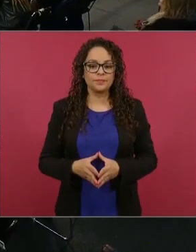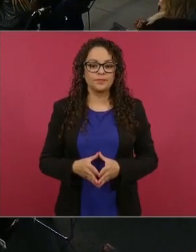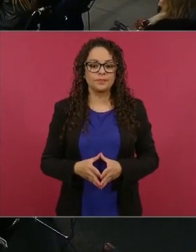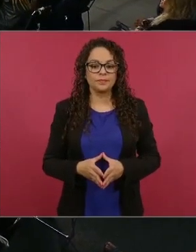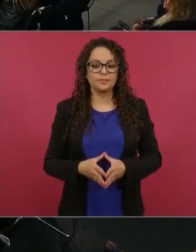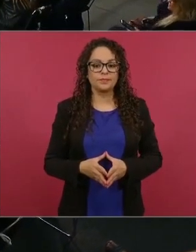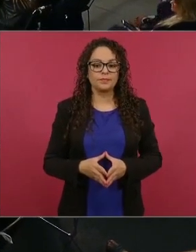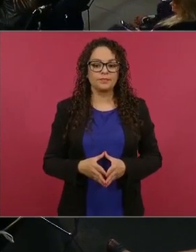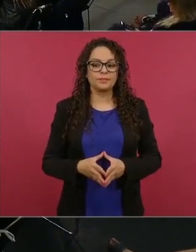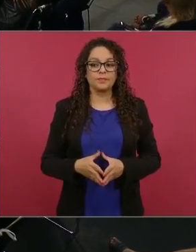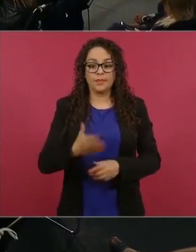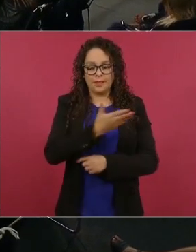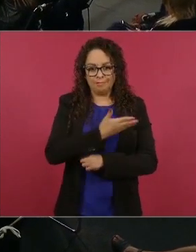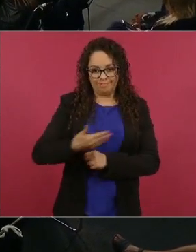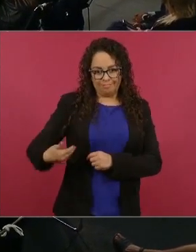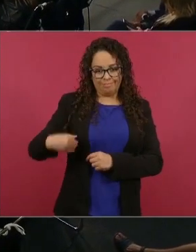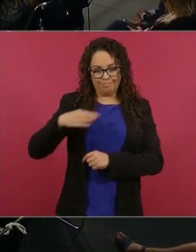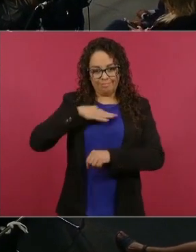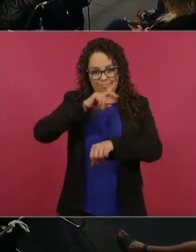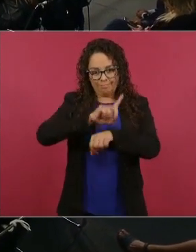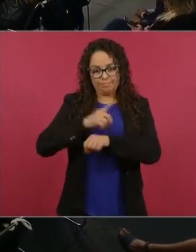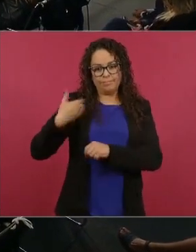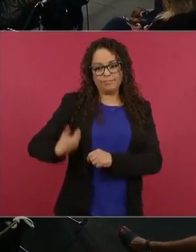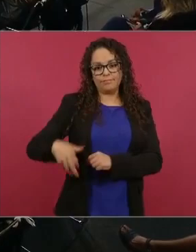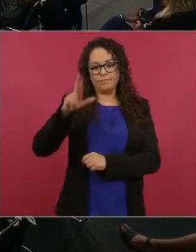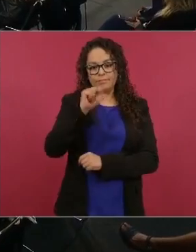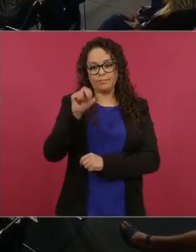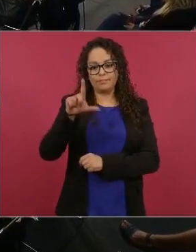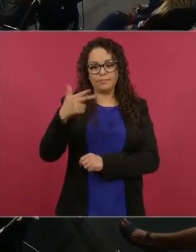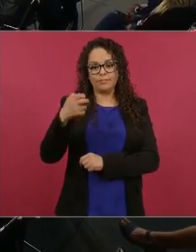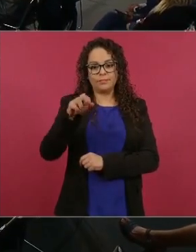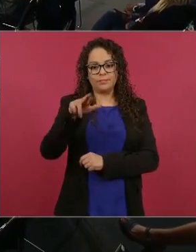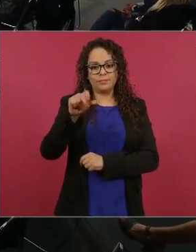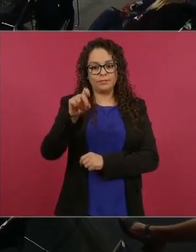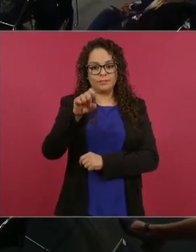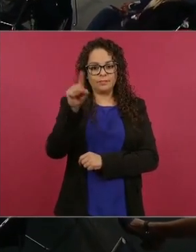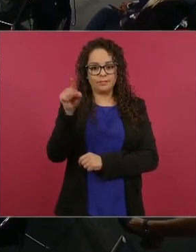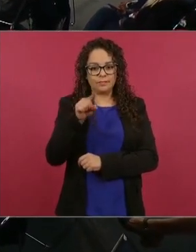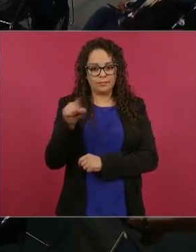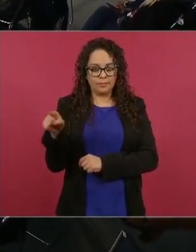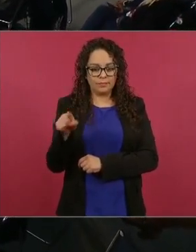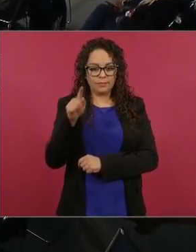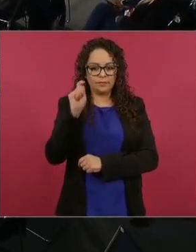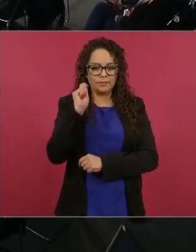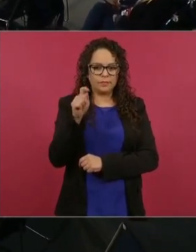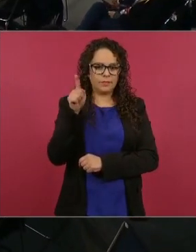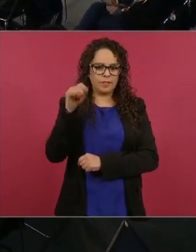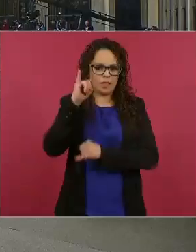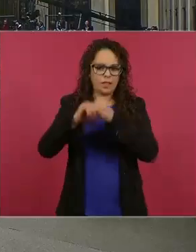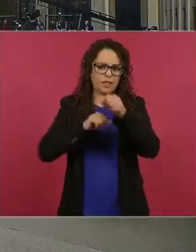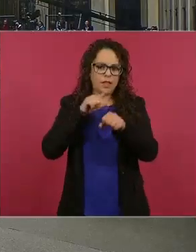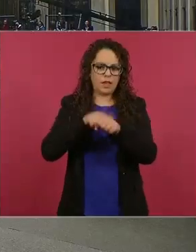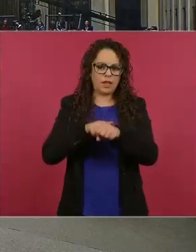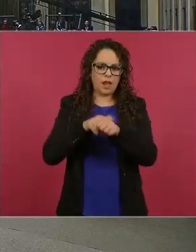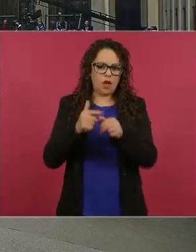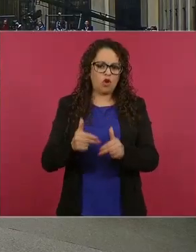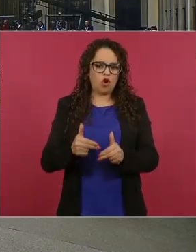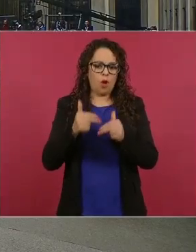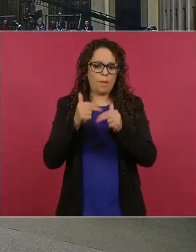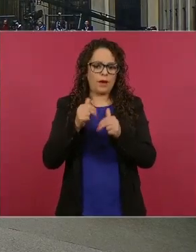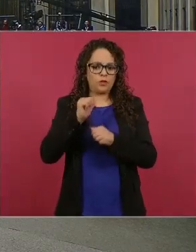buenos días señor presidente Raúl Hernández el barlovento el concepto integral del comercio exterior buenos días señor secretario buenos días